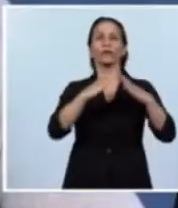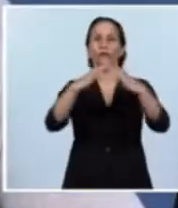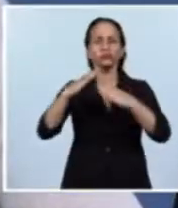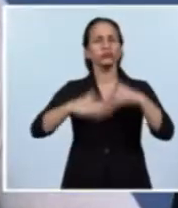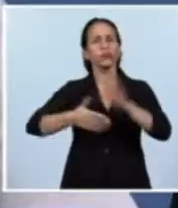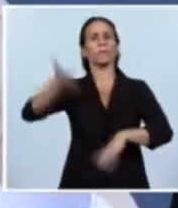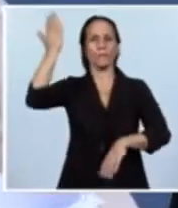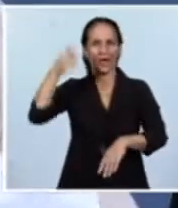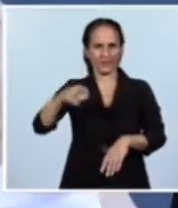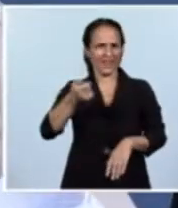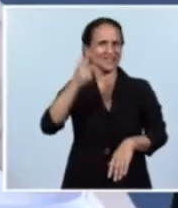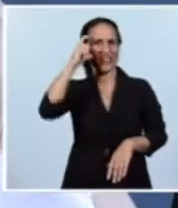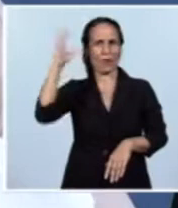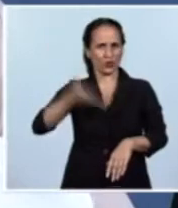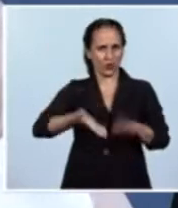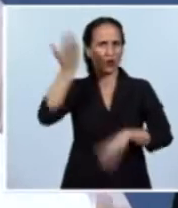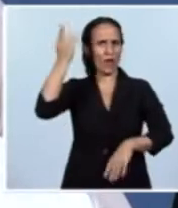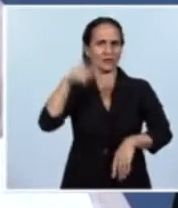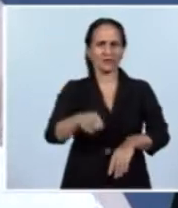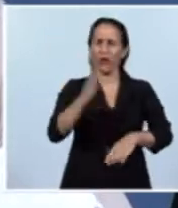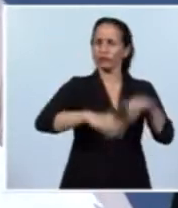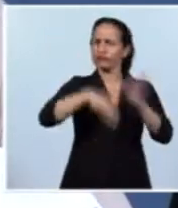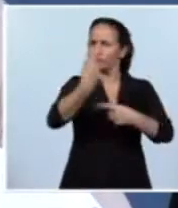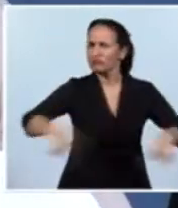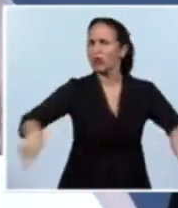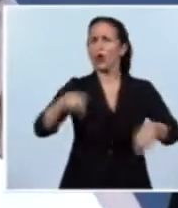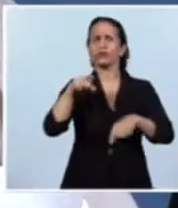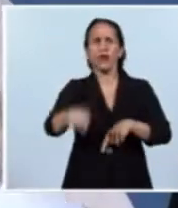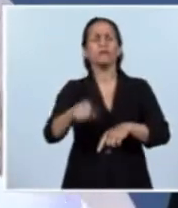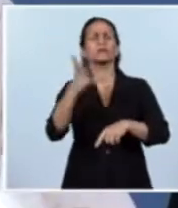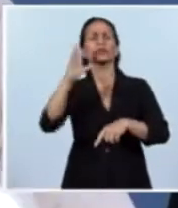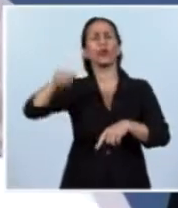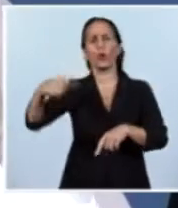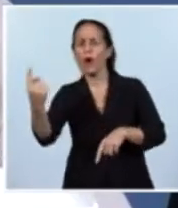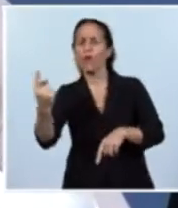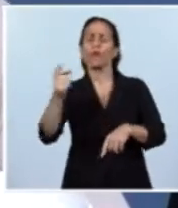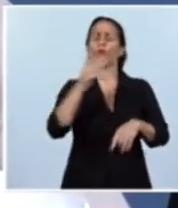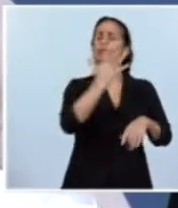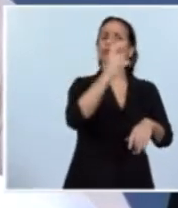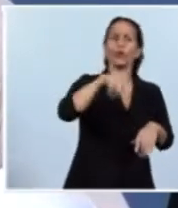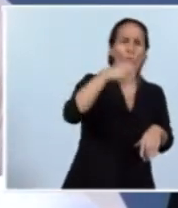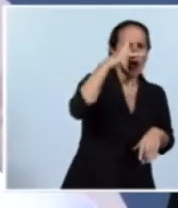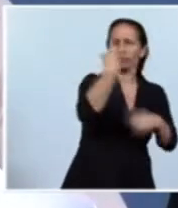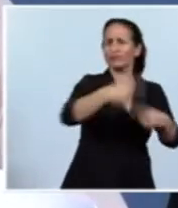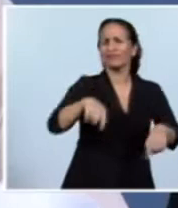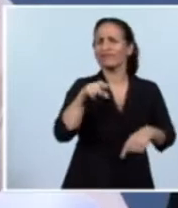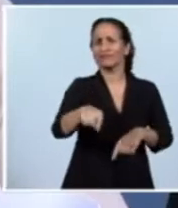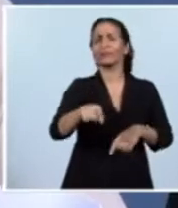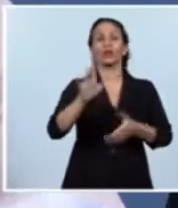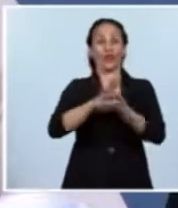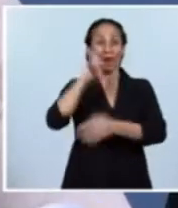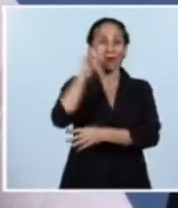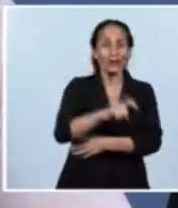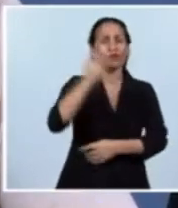casi un 10, en infraestructura un 5,1, en obras diversas un 5,8 y en petroleras un 18 por